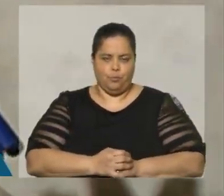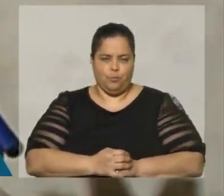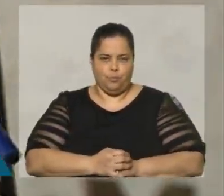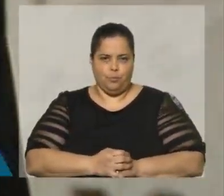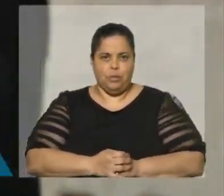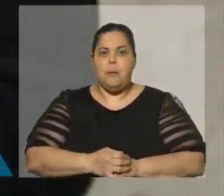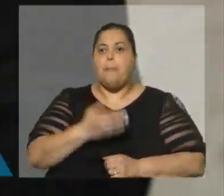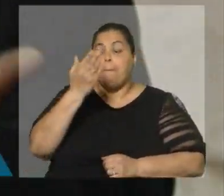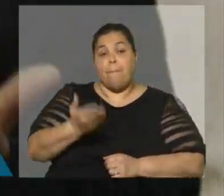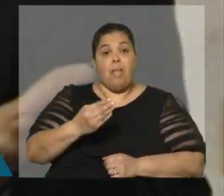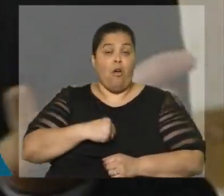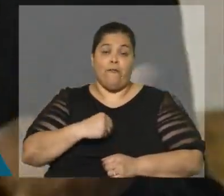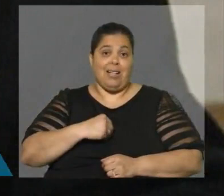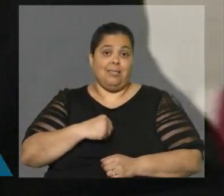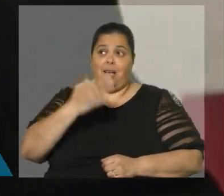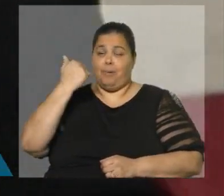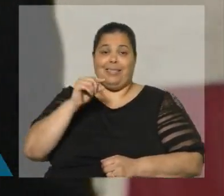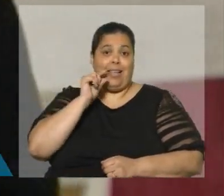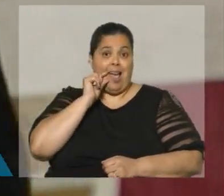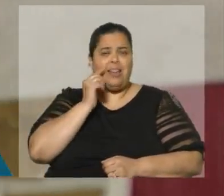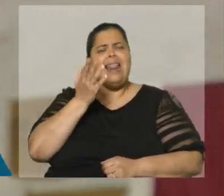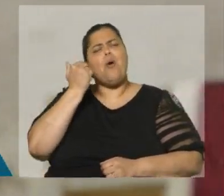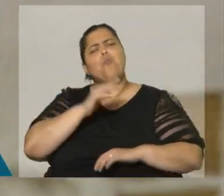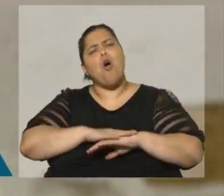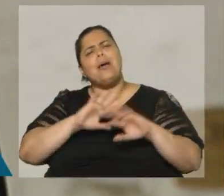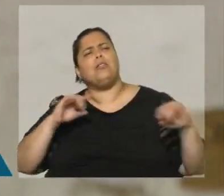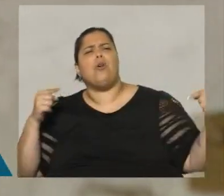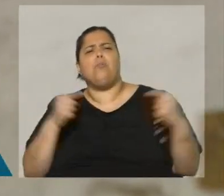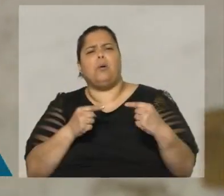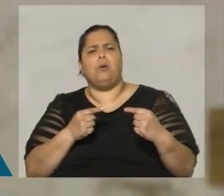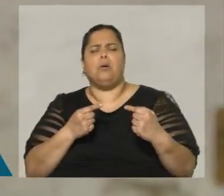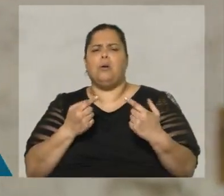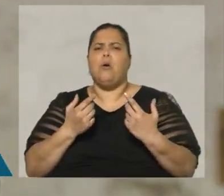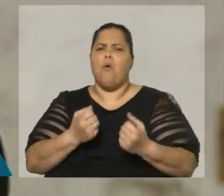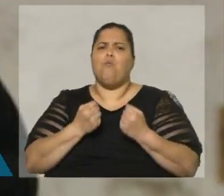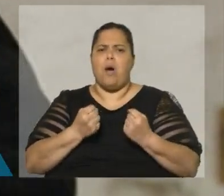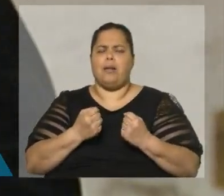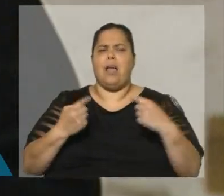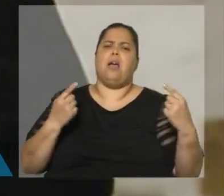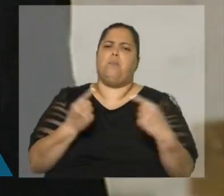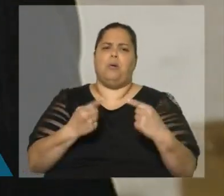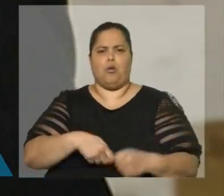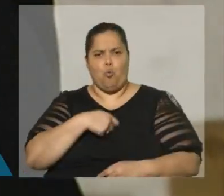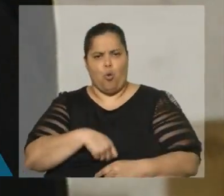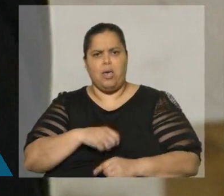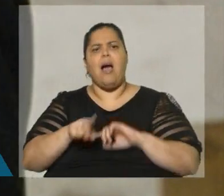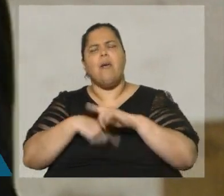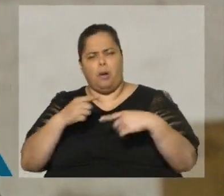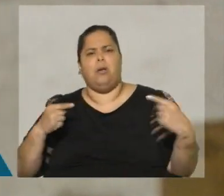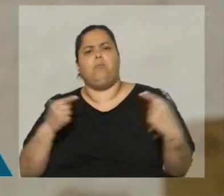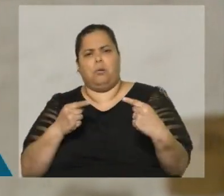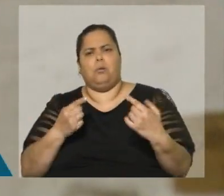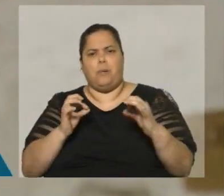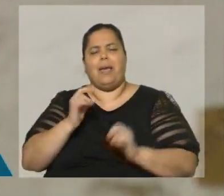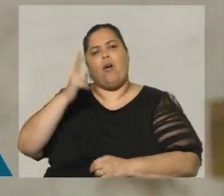Hombre de confianza de Serey, en algún momento estuvo enfrentado de manera dura con Mujica, por un lado, con Vázquez, por otro, pero